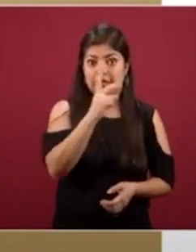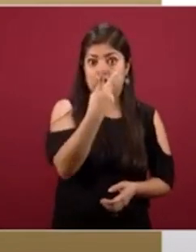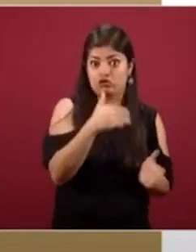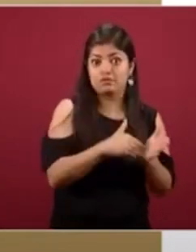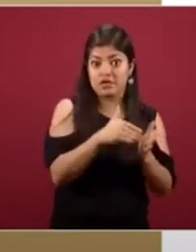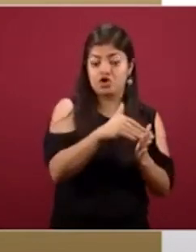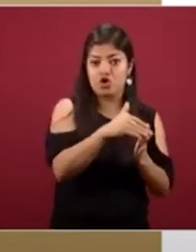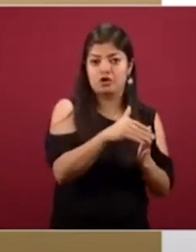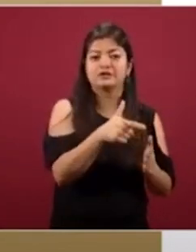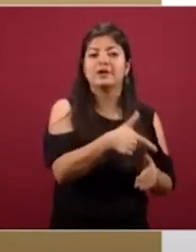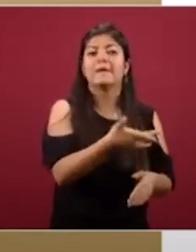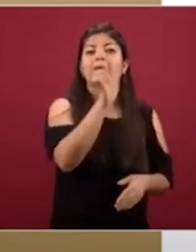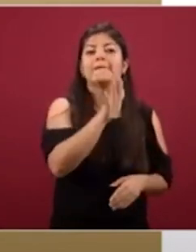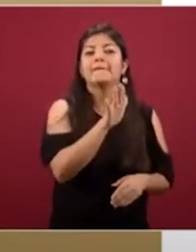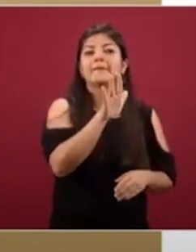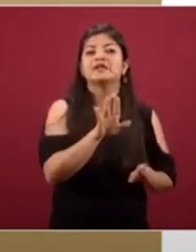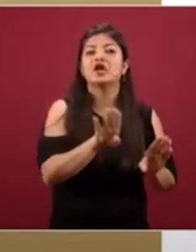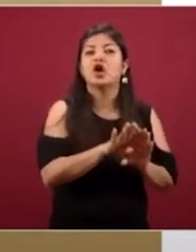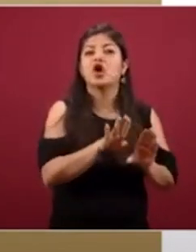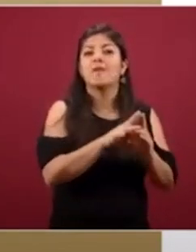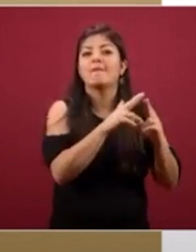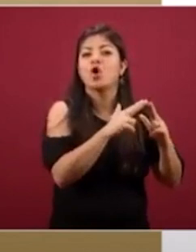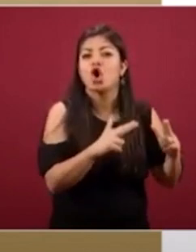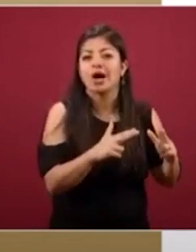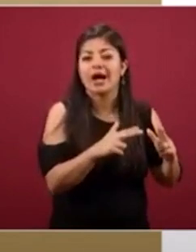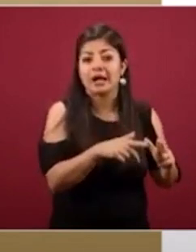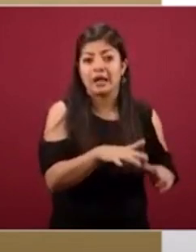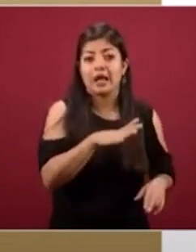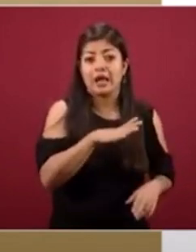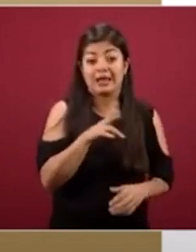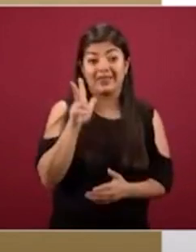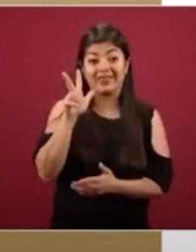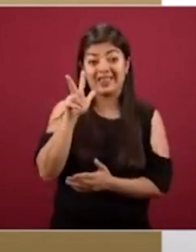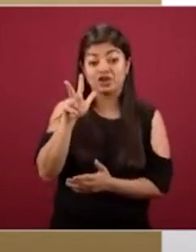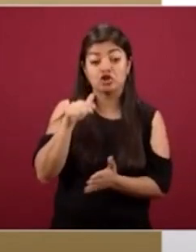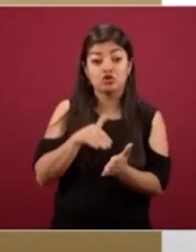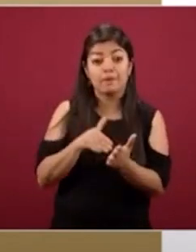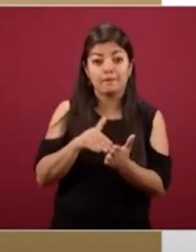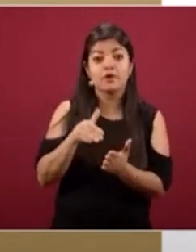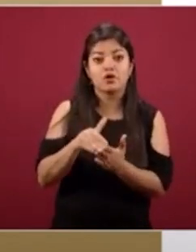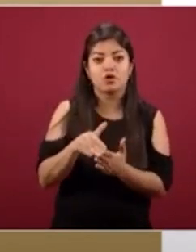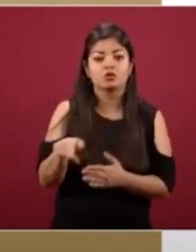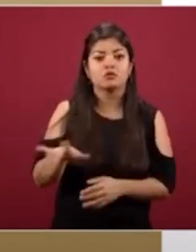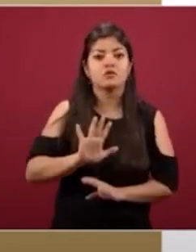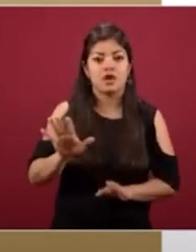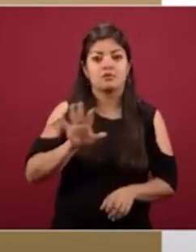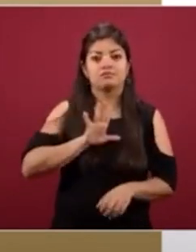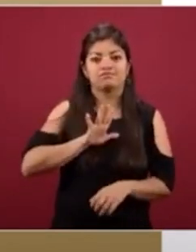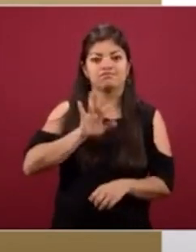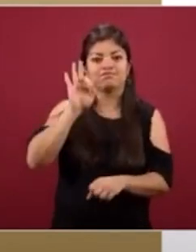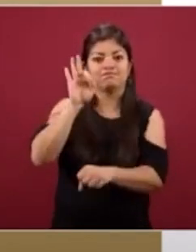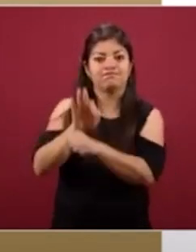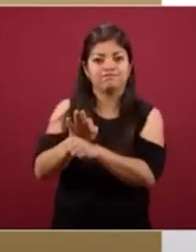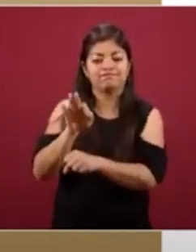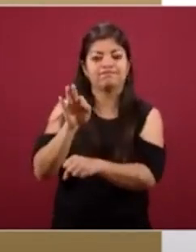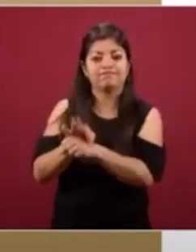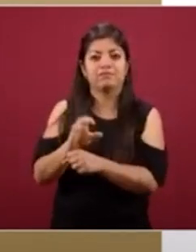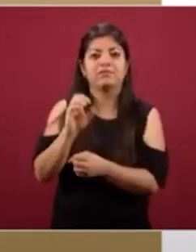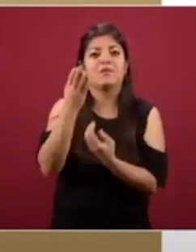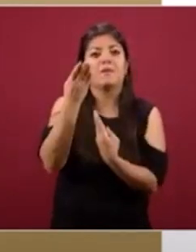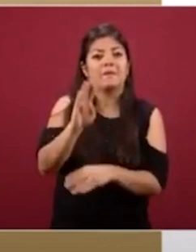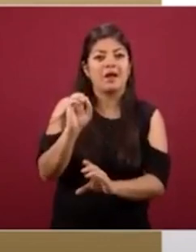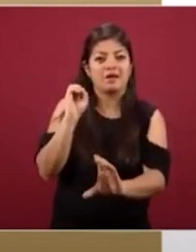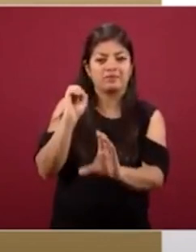parecidas a los hogares, tenemos 18 millones que tienen algún programa o alguna transferencia